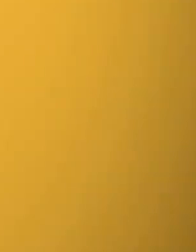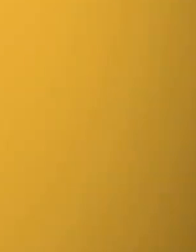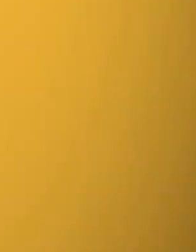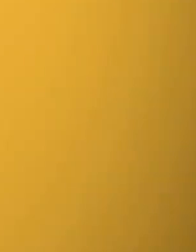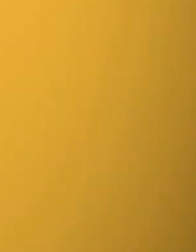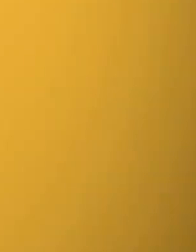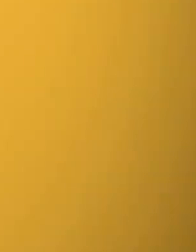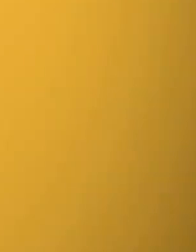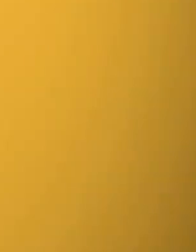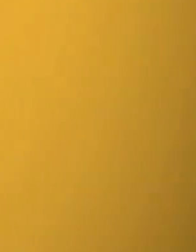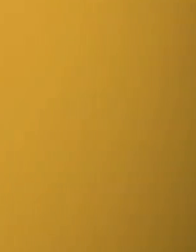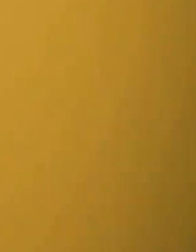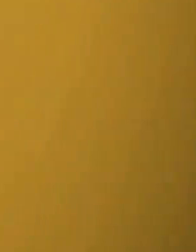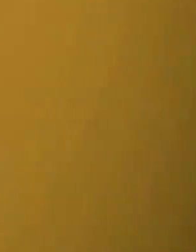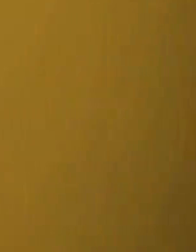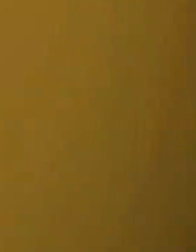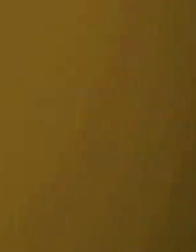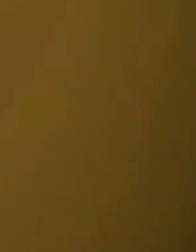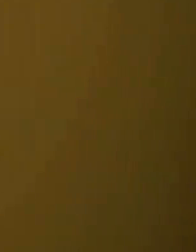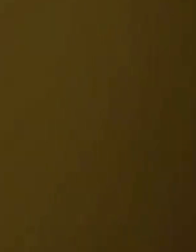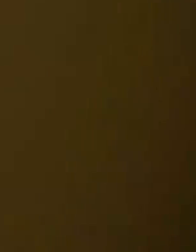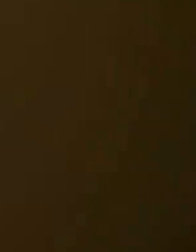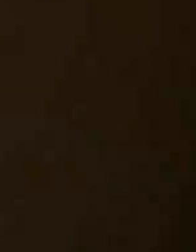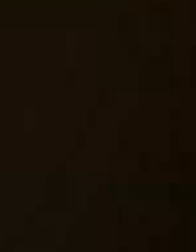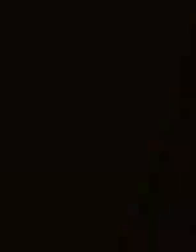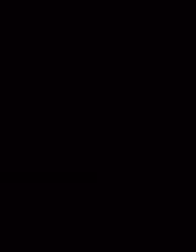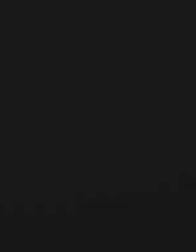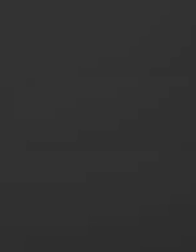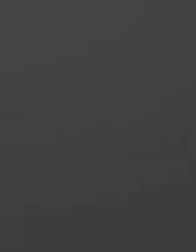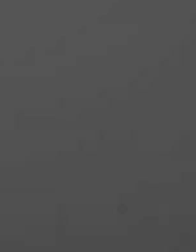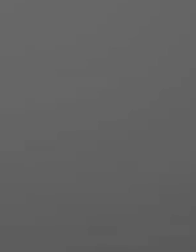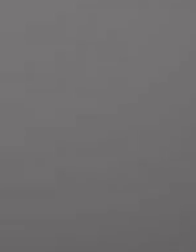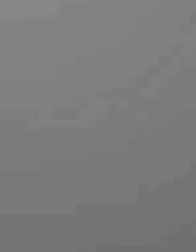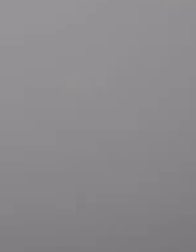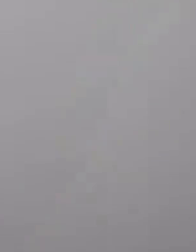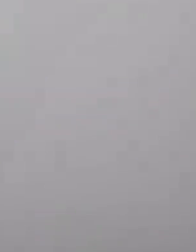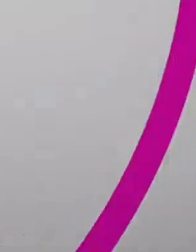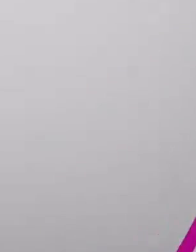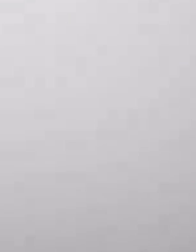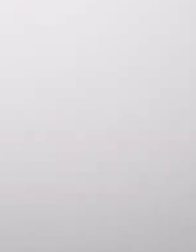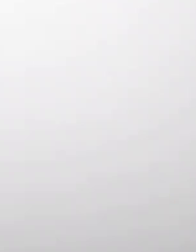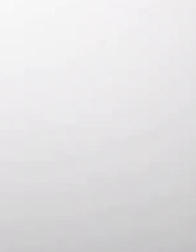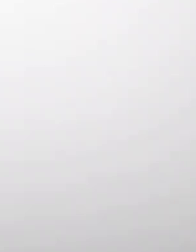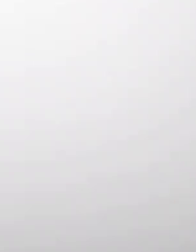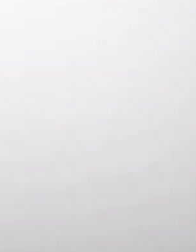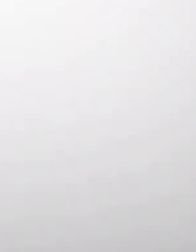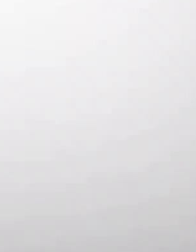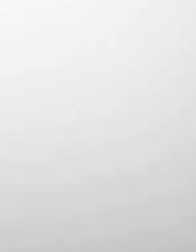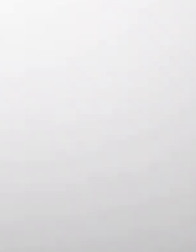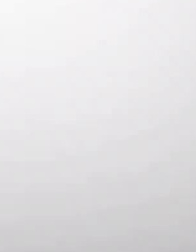Los la siguiente B study